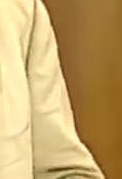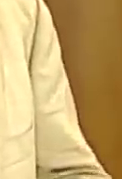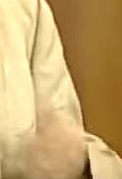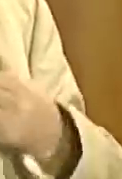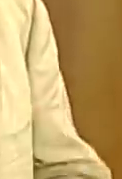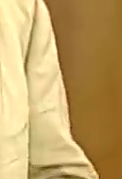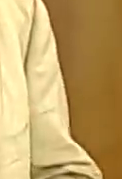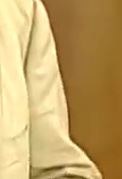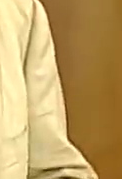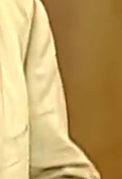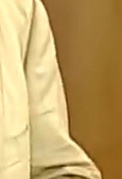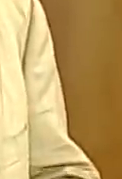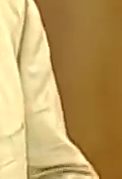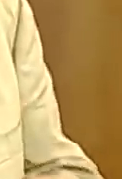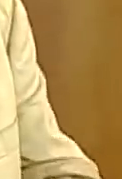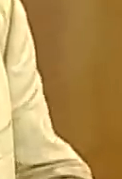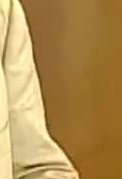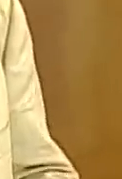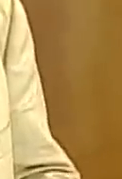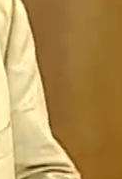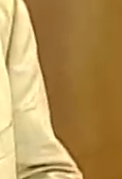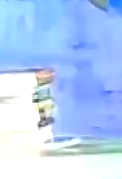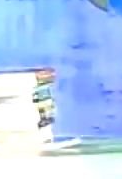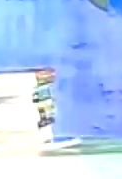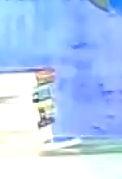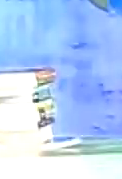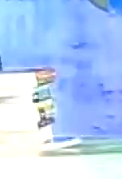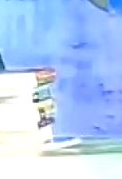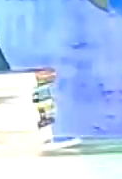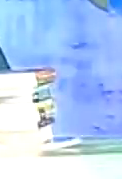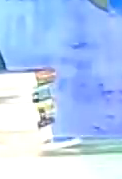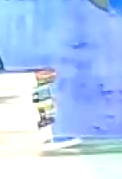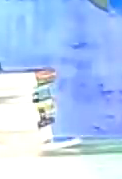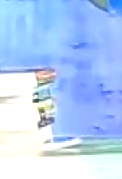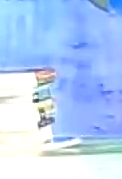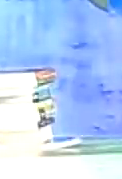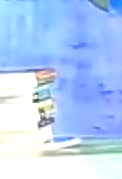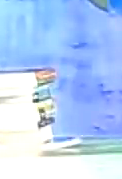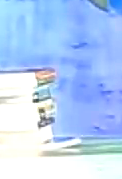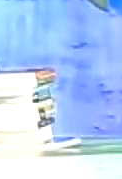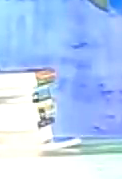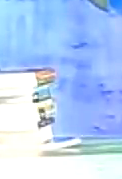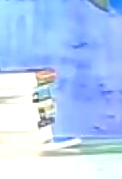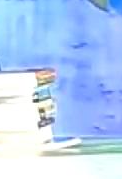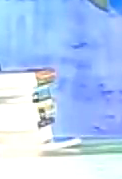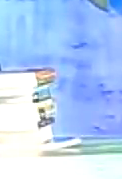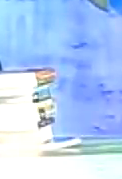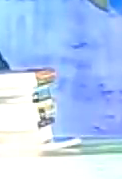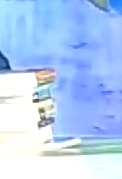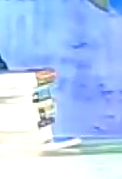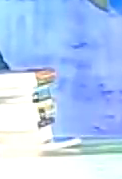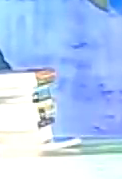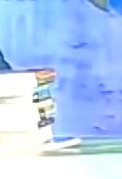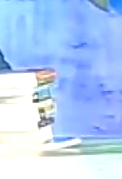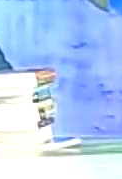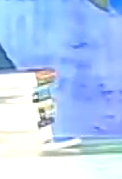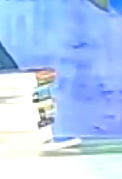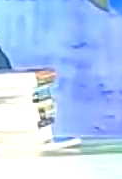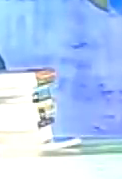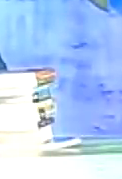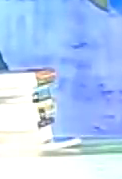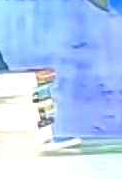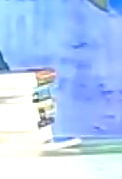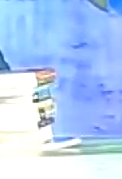orgullo y es mi ilusión en esta vida ¿cómo hacemos? vamos a hacer un intercambio yo quiero ser vasco yo soy vasco